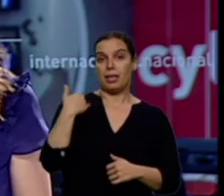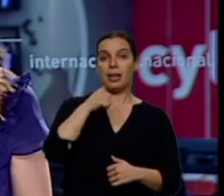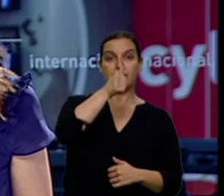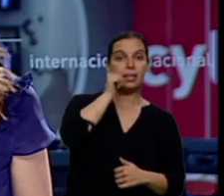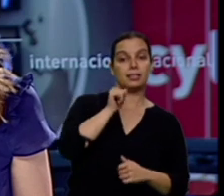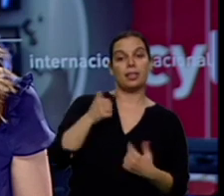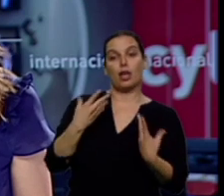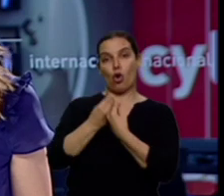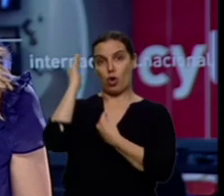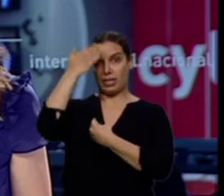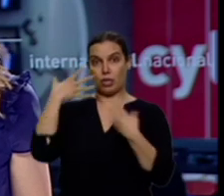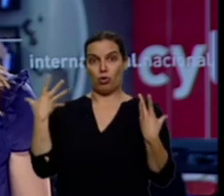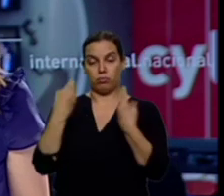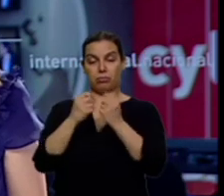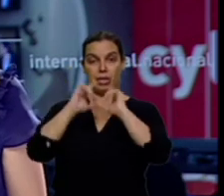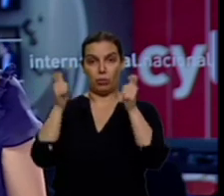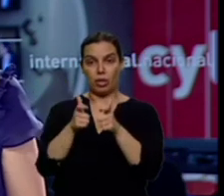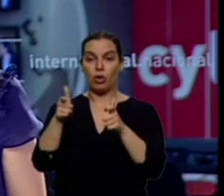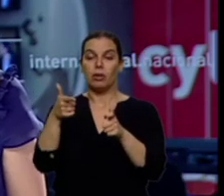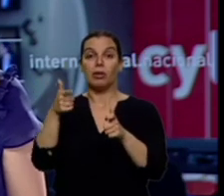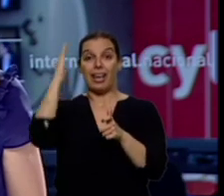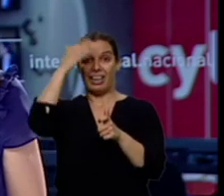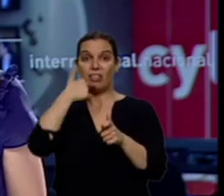pacte ya con su socio para desbloquear la situación.